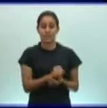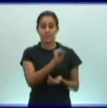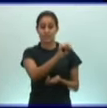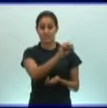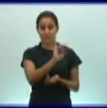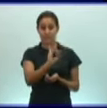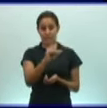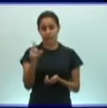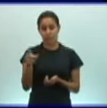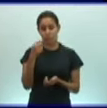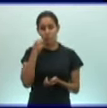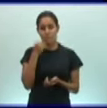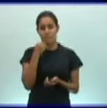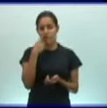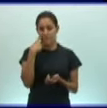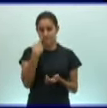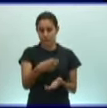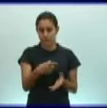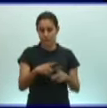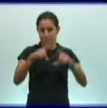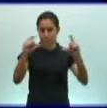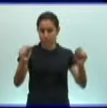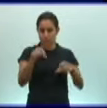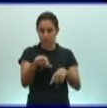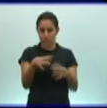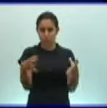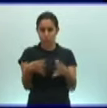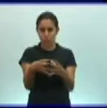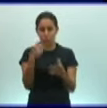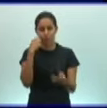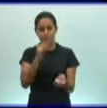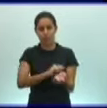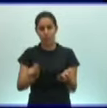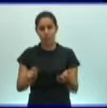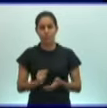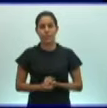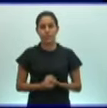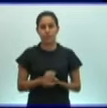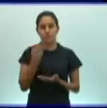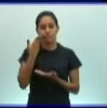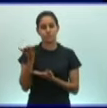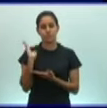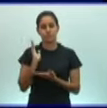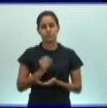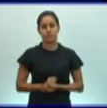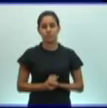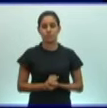la definición de este grupo. Por tanto, los dejo para que copien la definición.